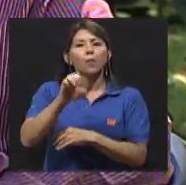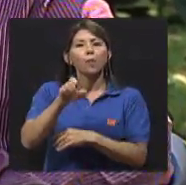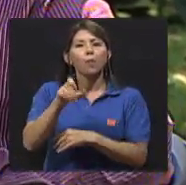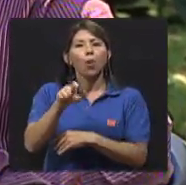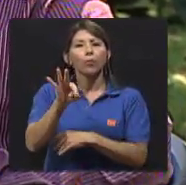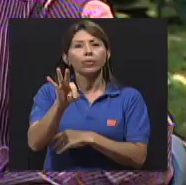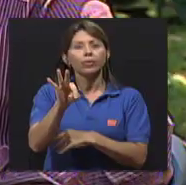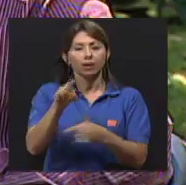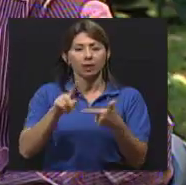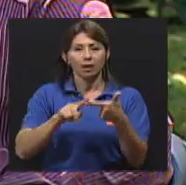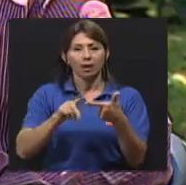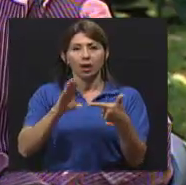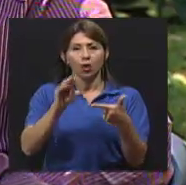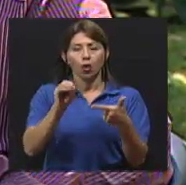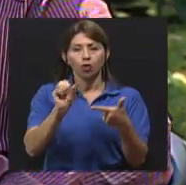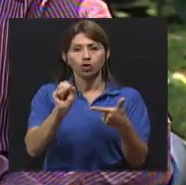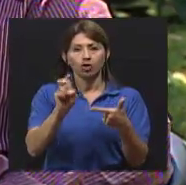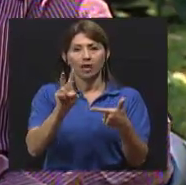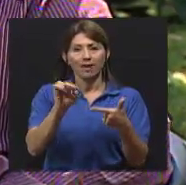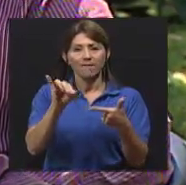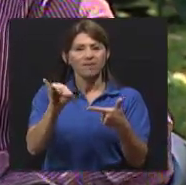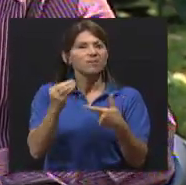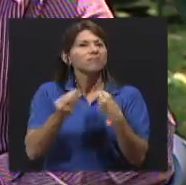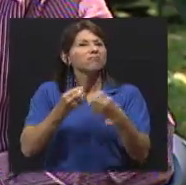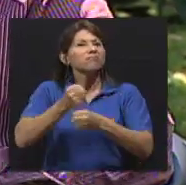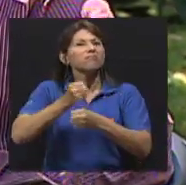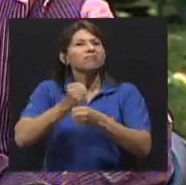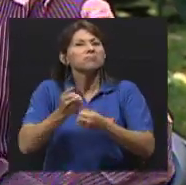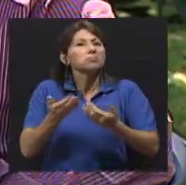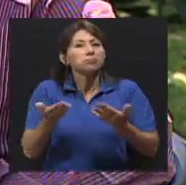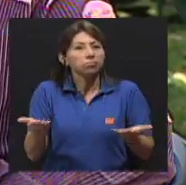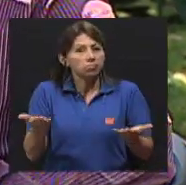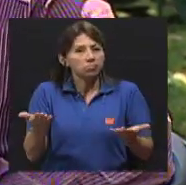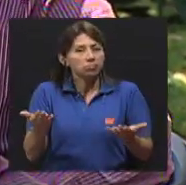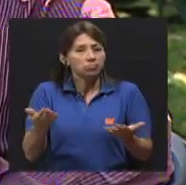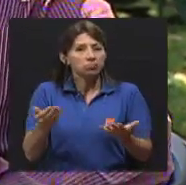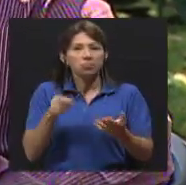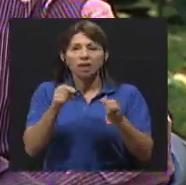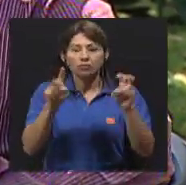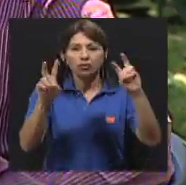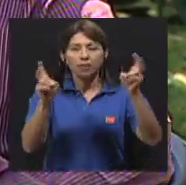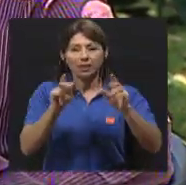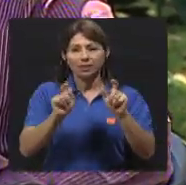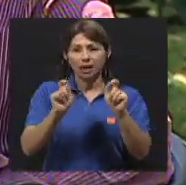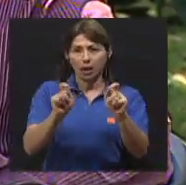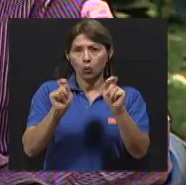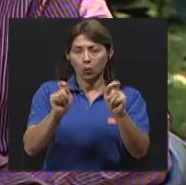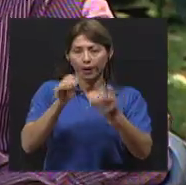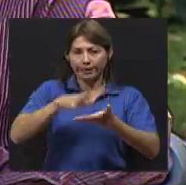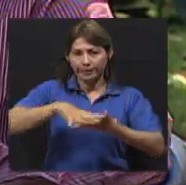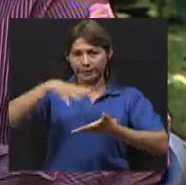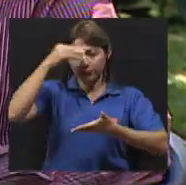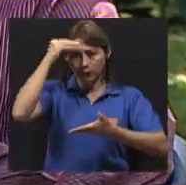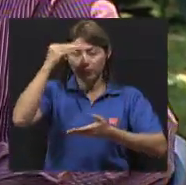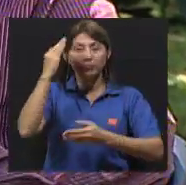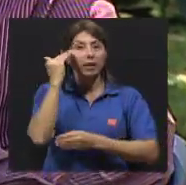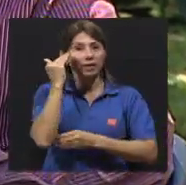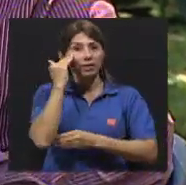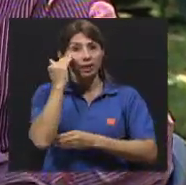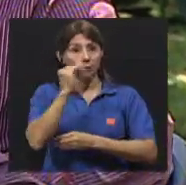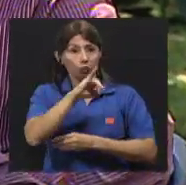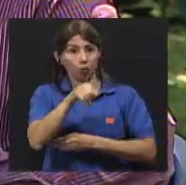MOB y realiza el COSEBI con la ciudadanía costarricense en este tema de educación. Entendemos que